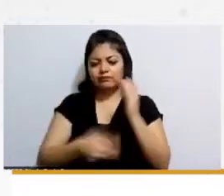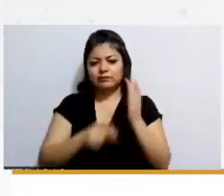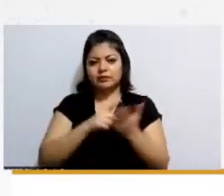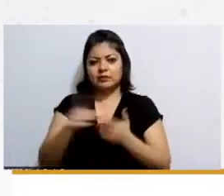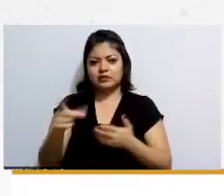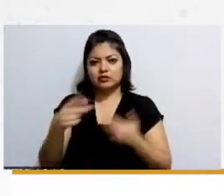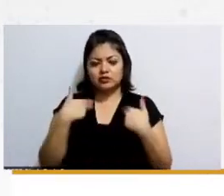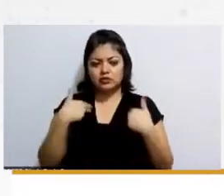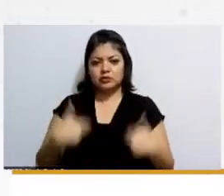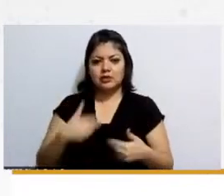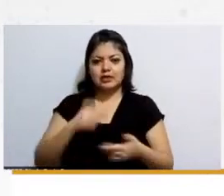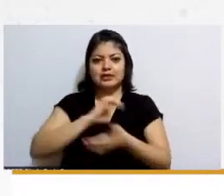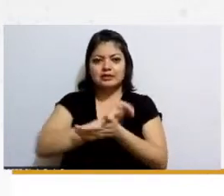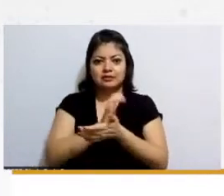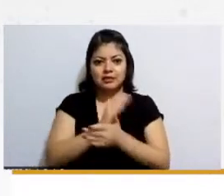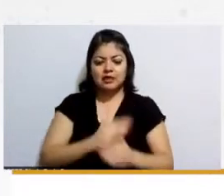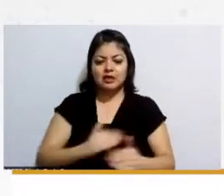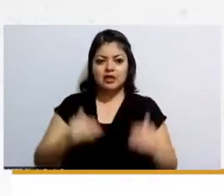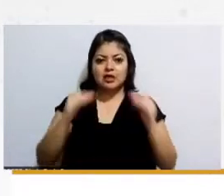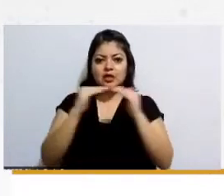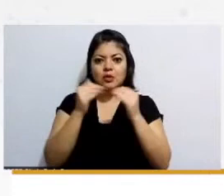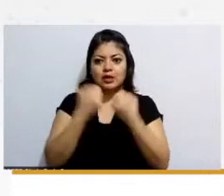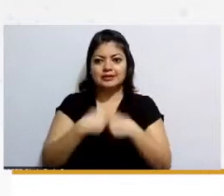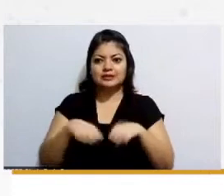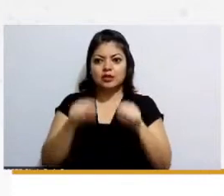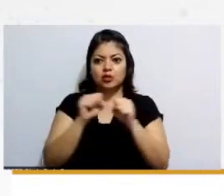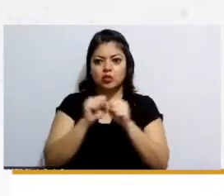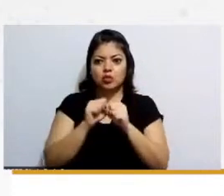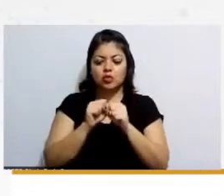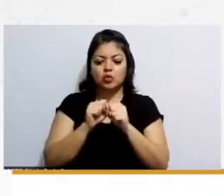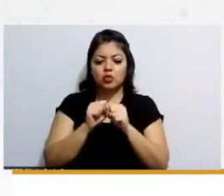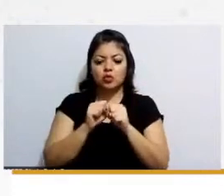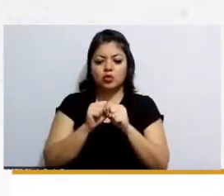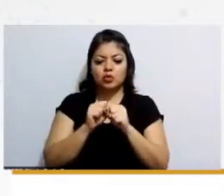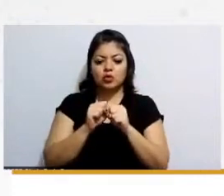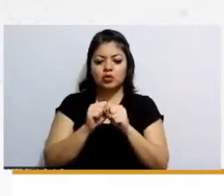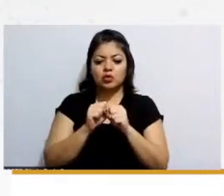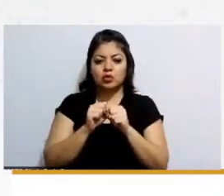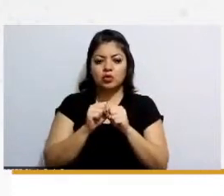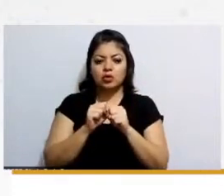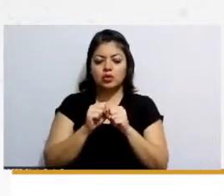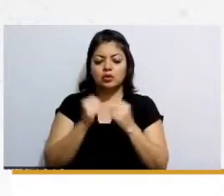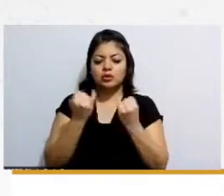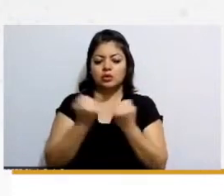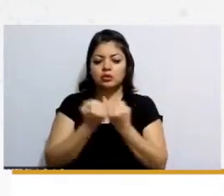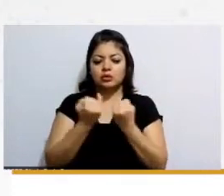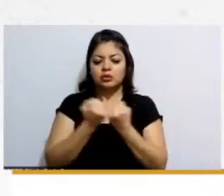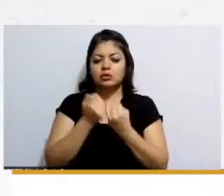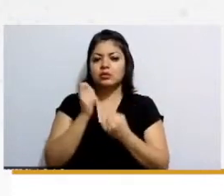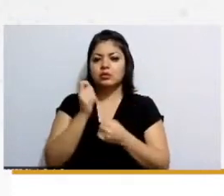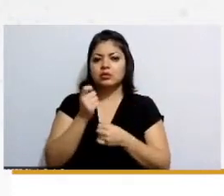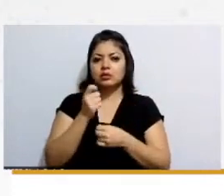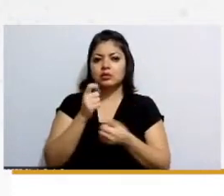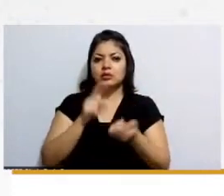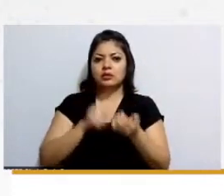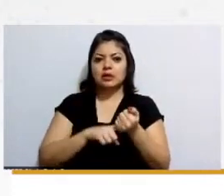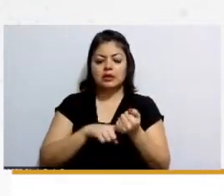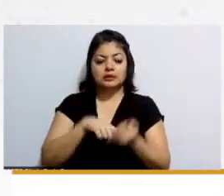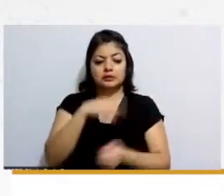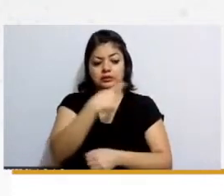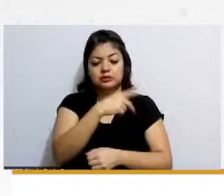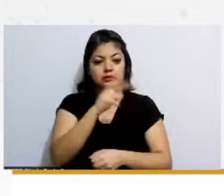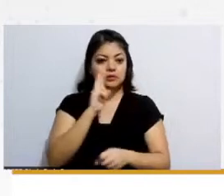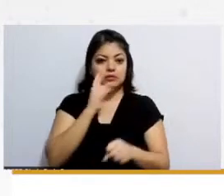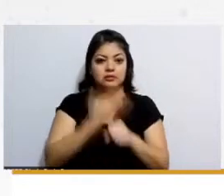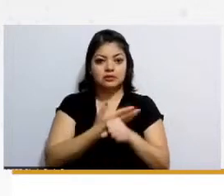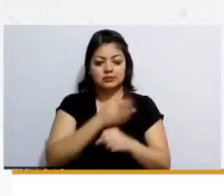discriminación la igualdad del seguro social y la en el interés superior del menor nos ha hablado